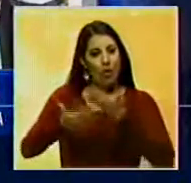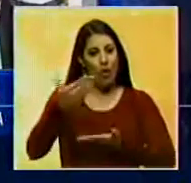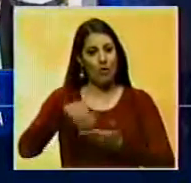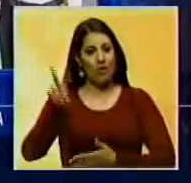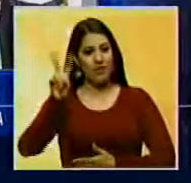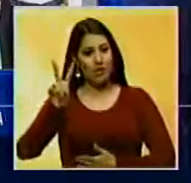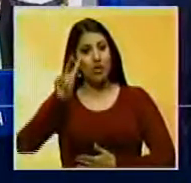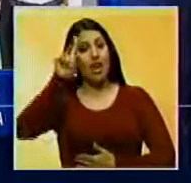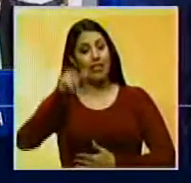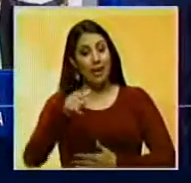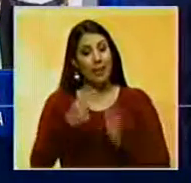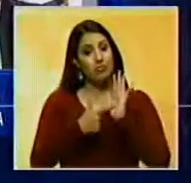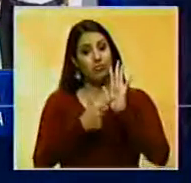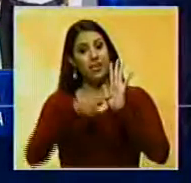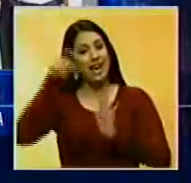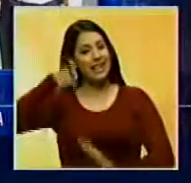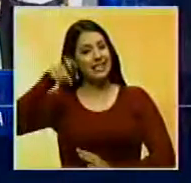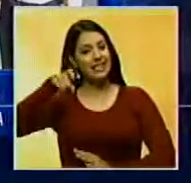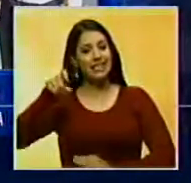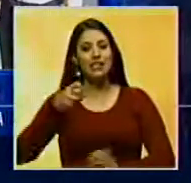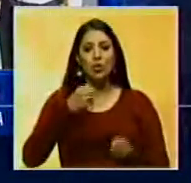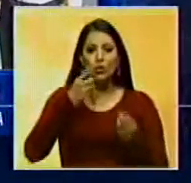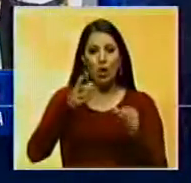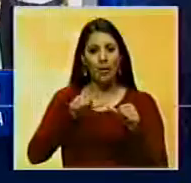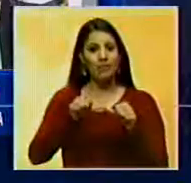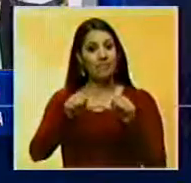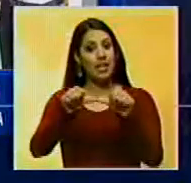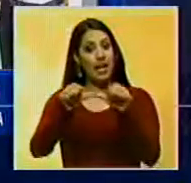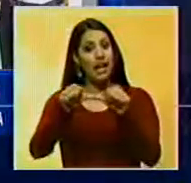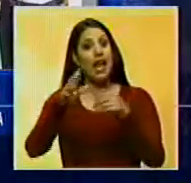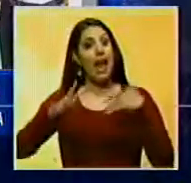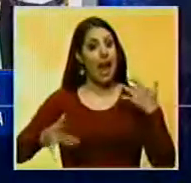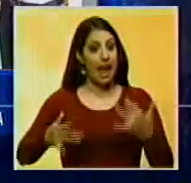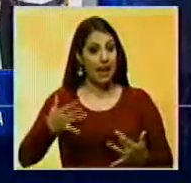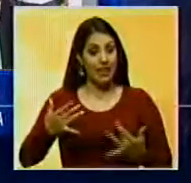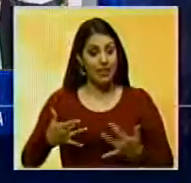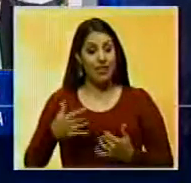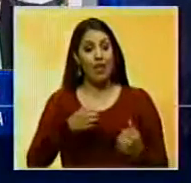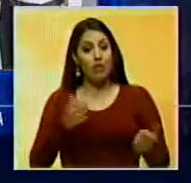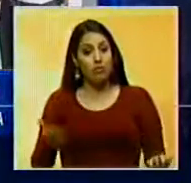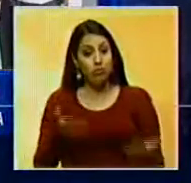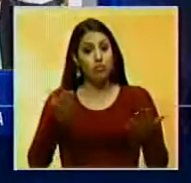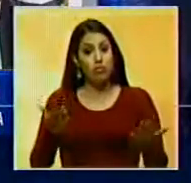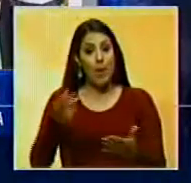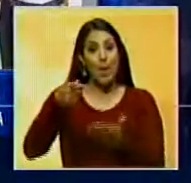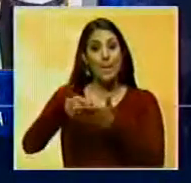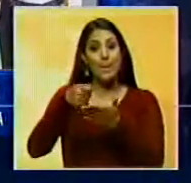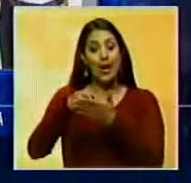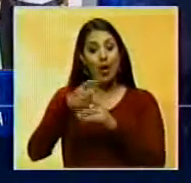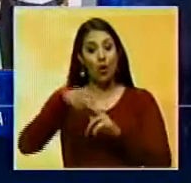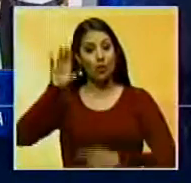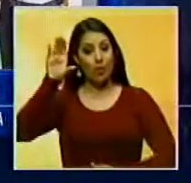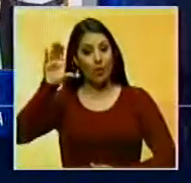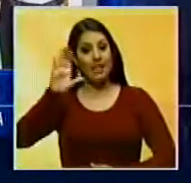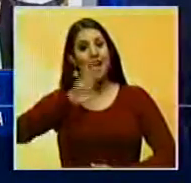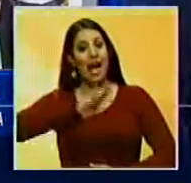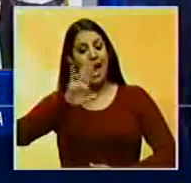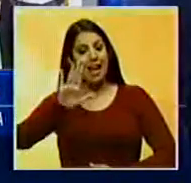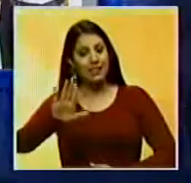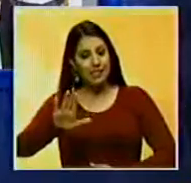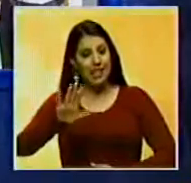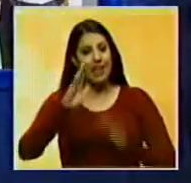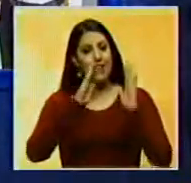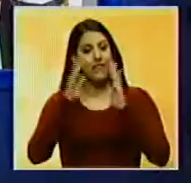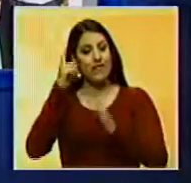venezolana y resaltó la necesidad de dar continuidad a las actividades que fomenten la inversión extranjera en el marco de la